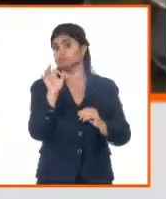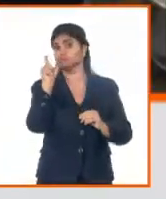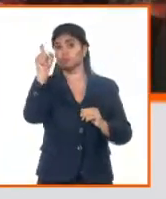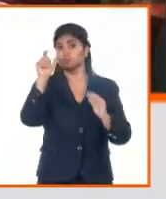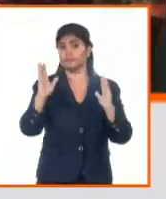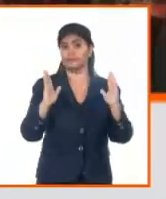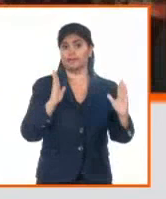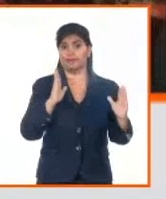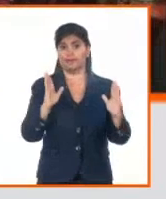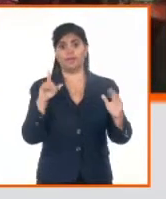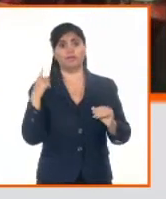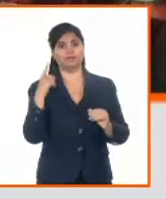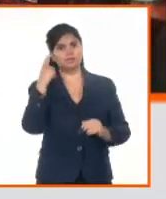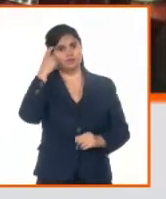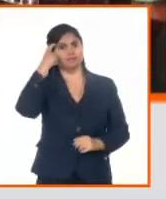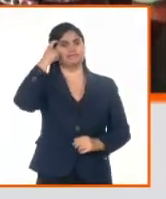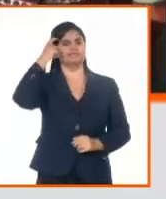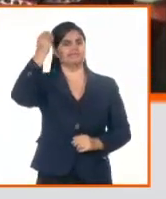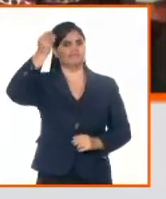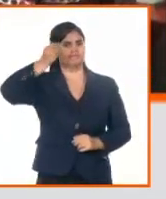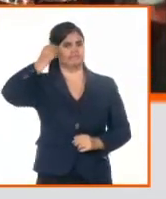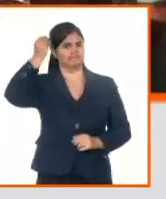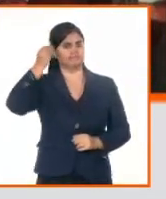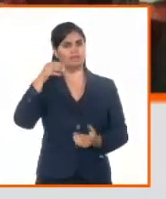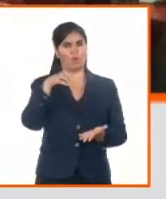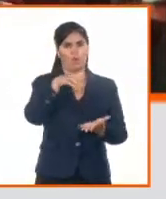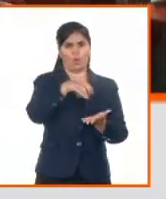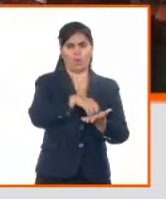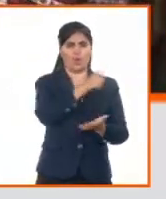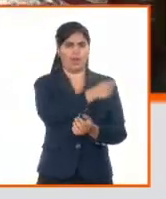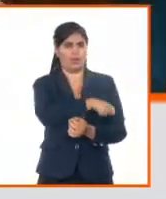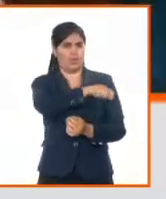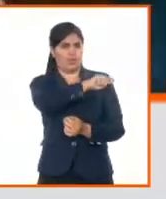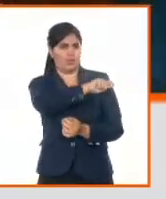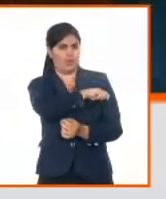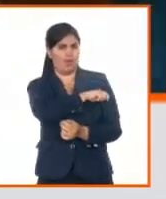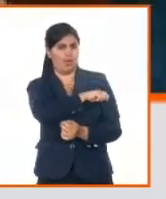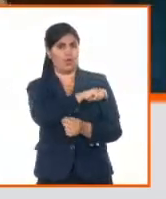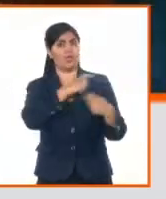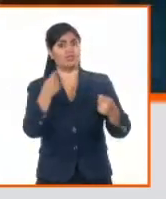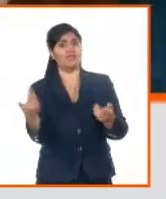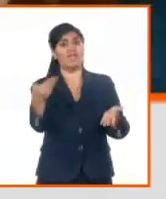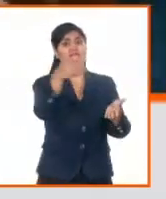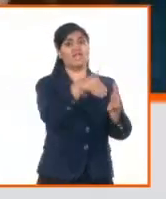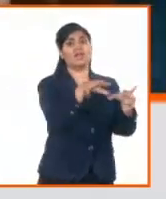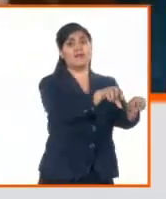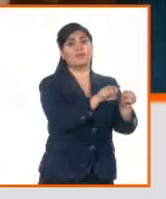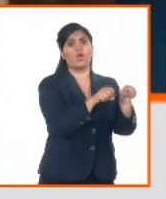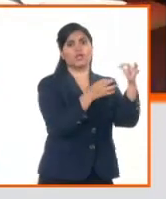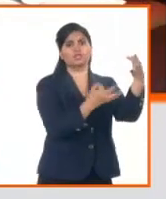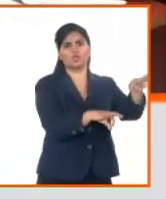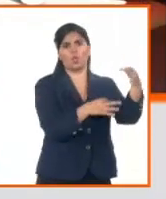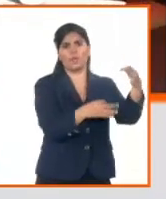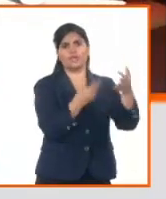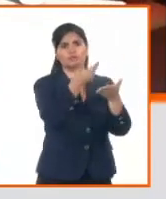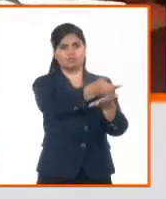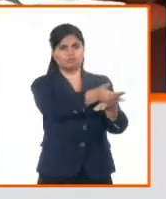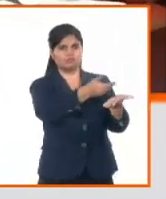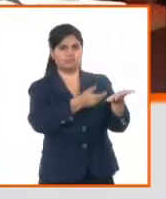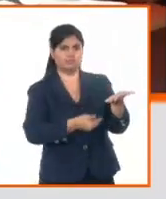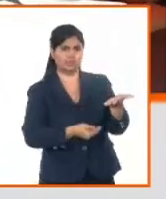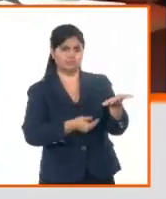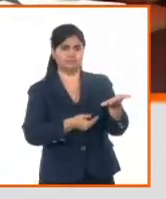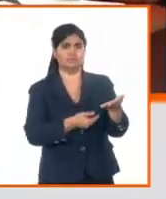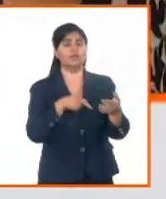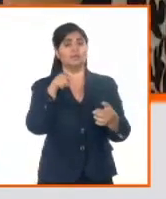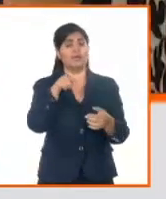ha permitido valorar el lugar en que la población tiene a los documentos notariales, que son las escrituras de consentimiento para el